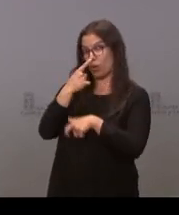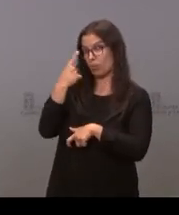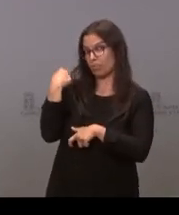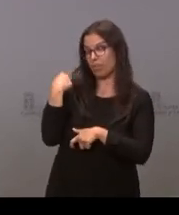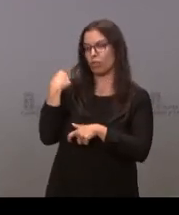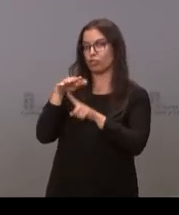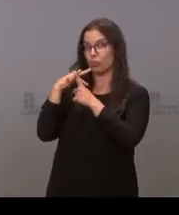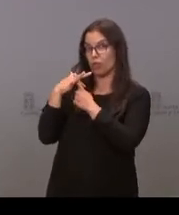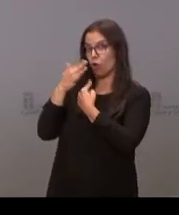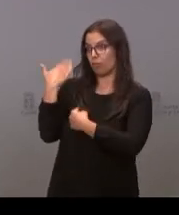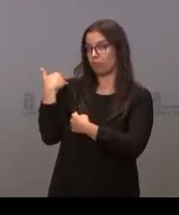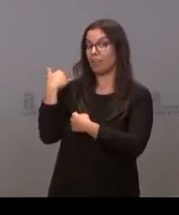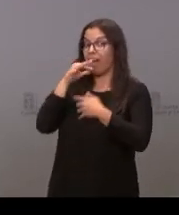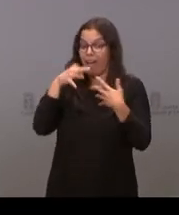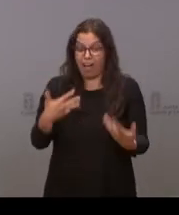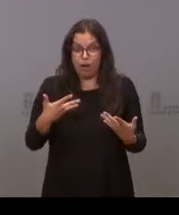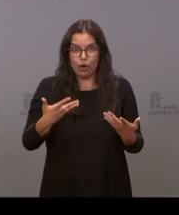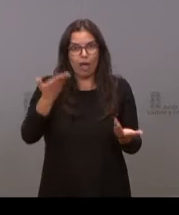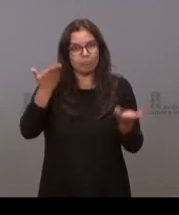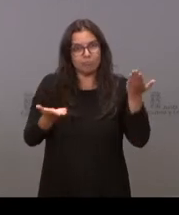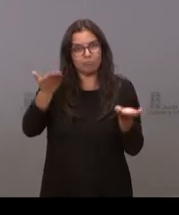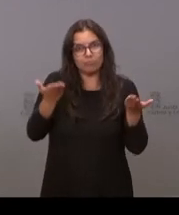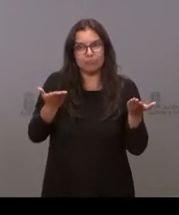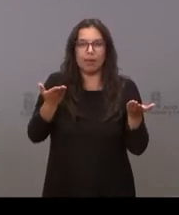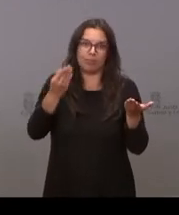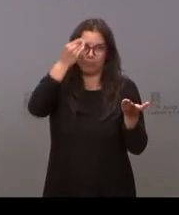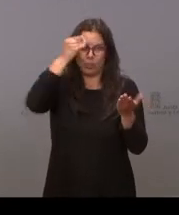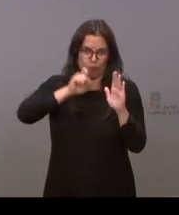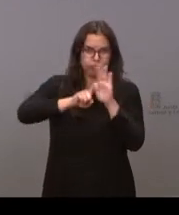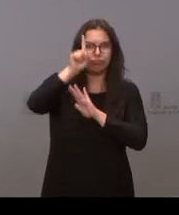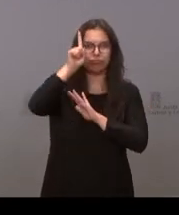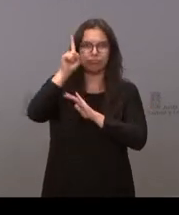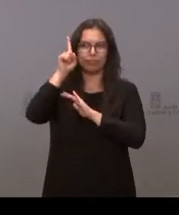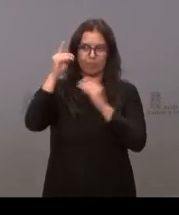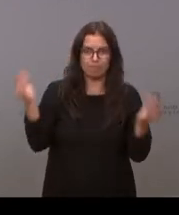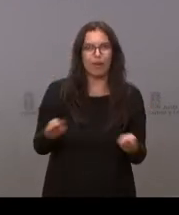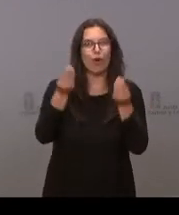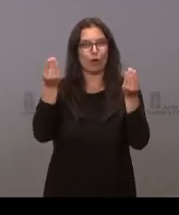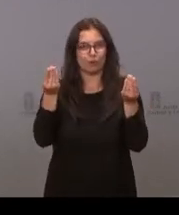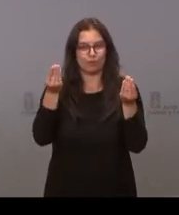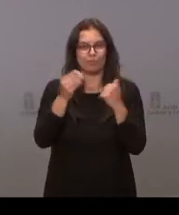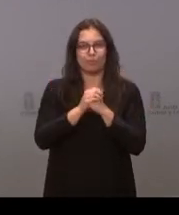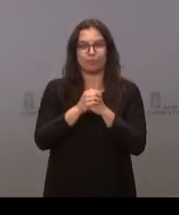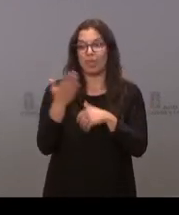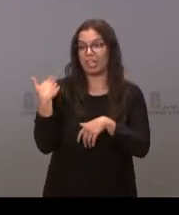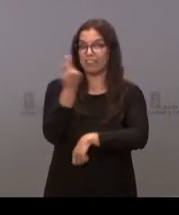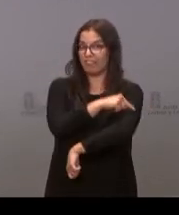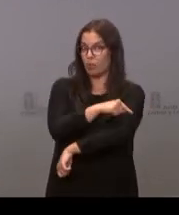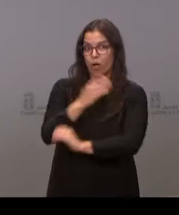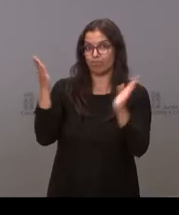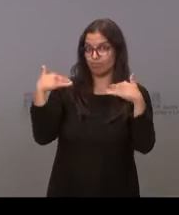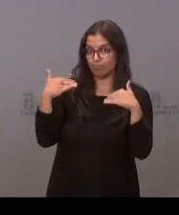entonces a la de ahora, creo que claramente hemos avanzado y hemos avanzado para bien. Antes no existía la vacuna,